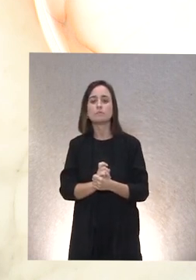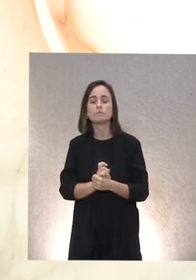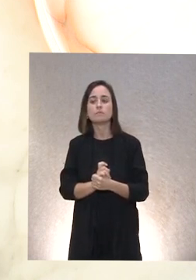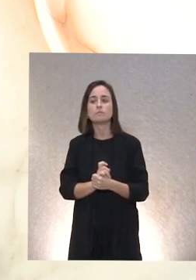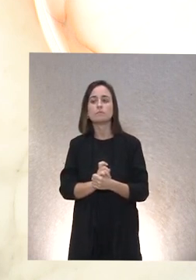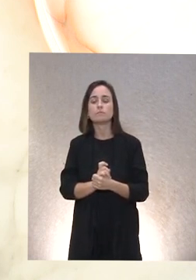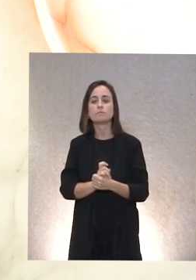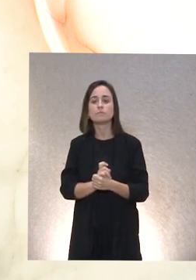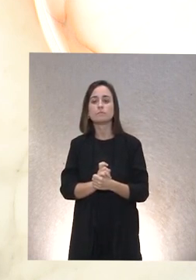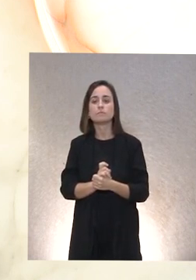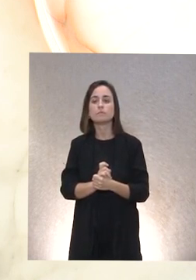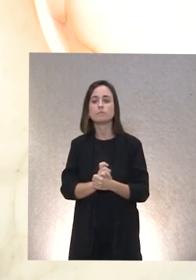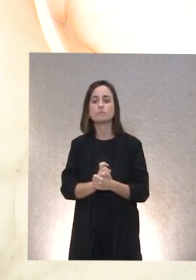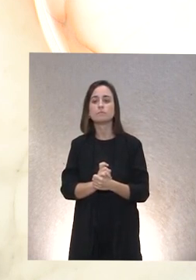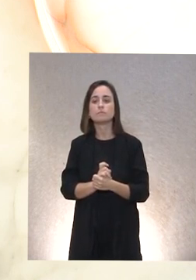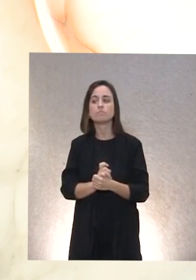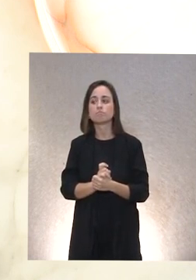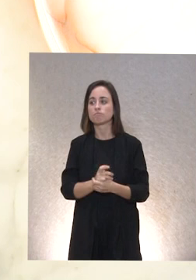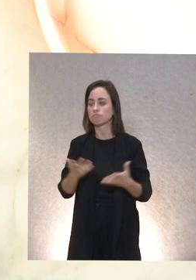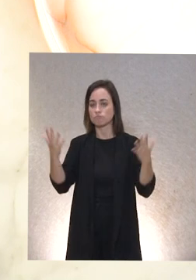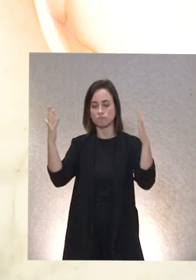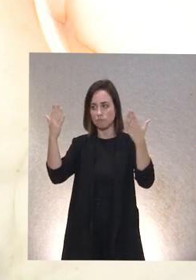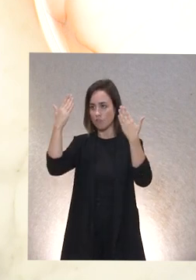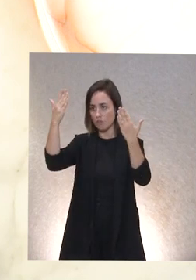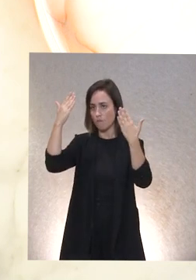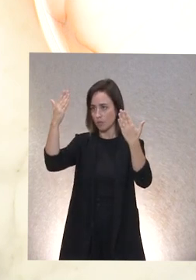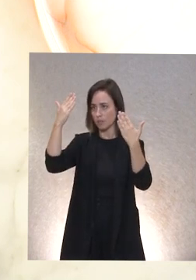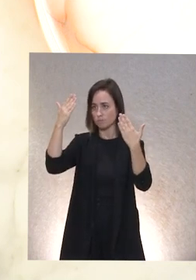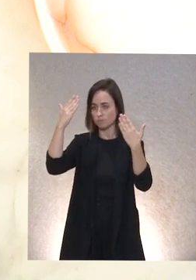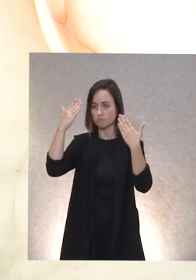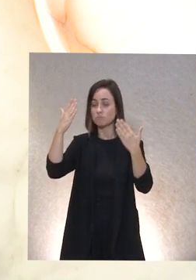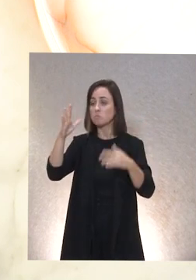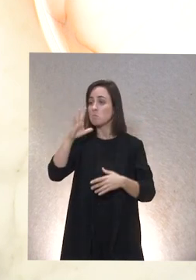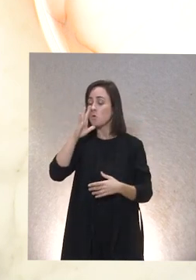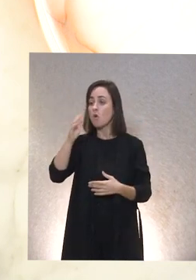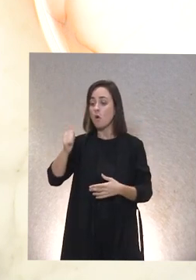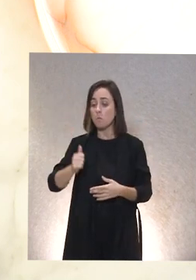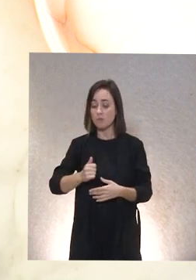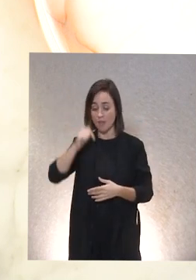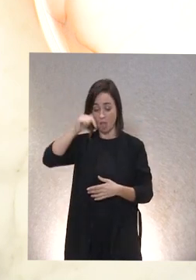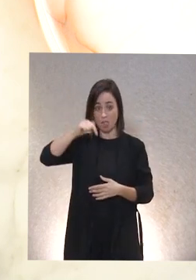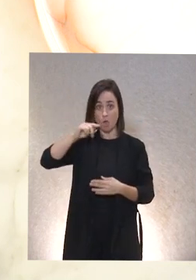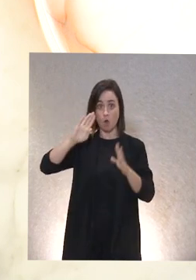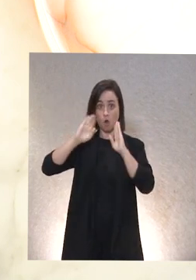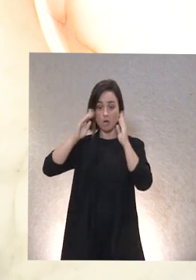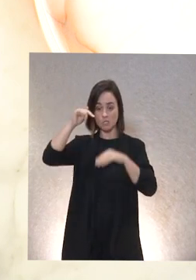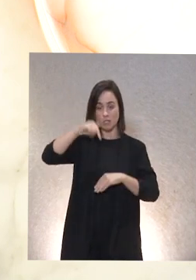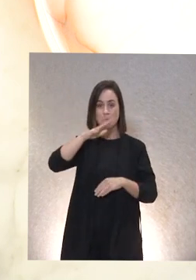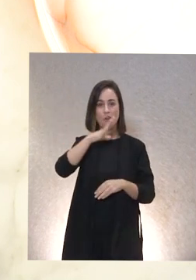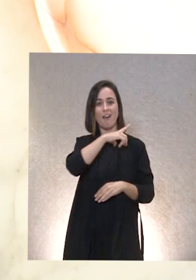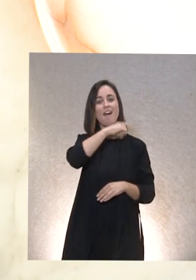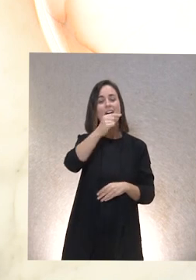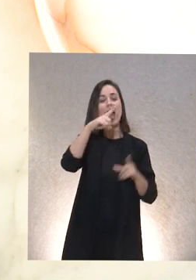decía que les aplaudimos y les damos la enhorabuena por la oportunidad de este congreso no solo por elegir